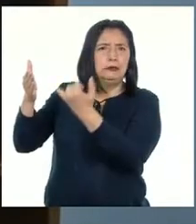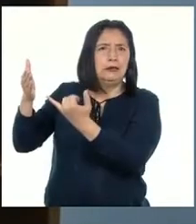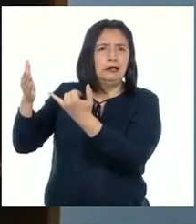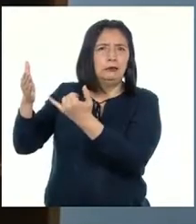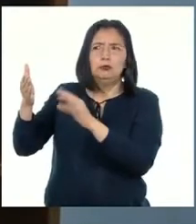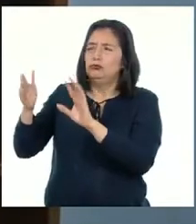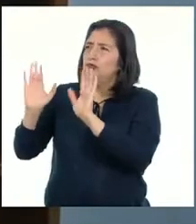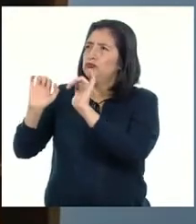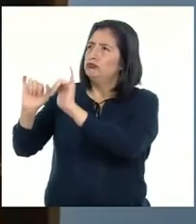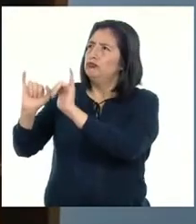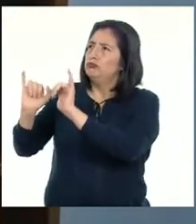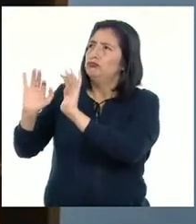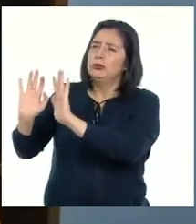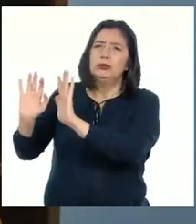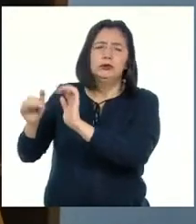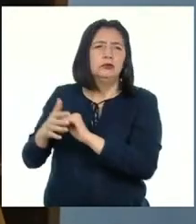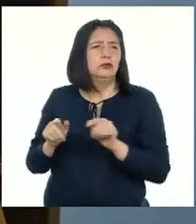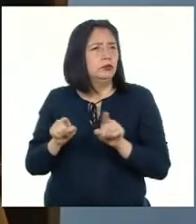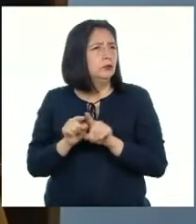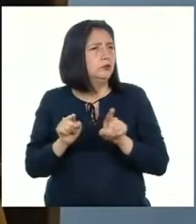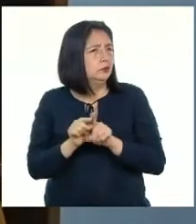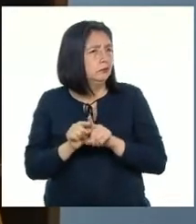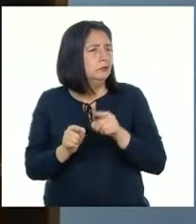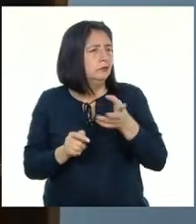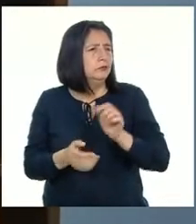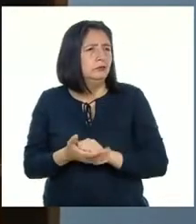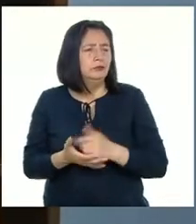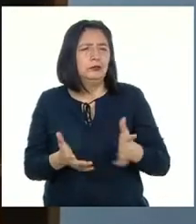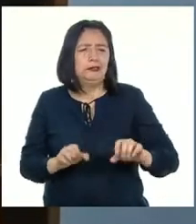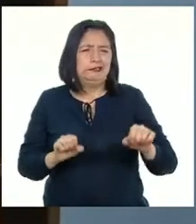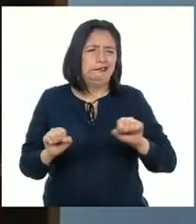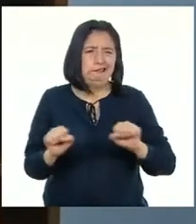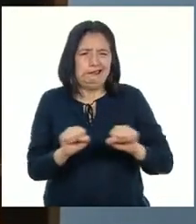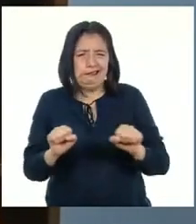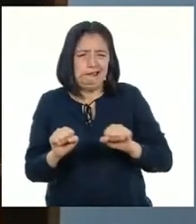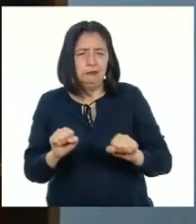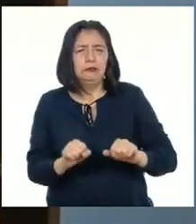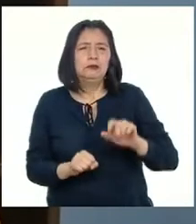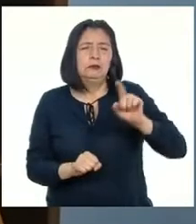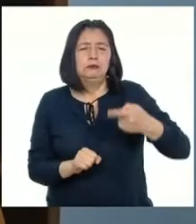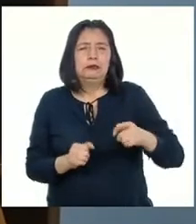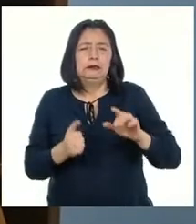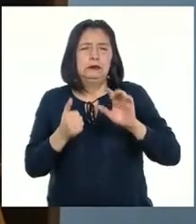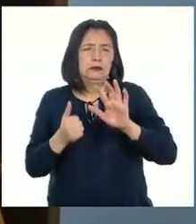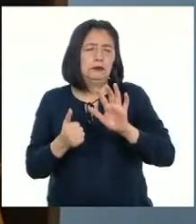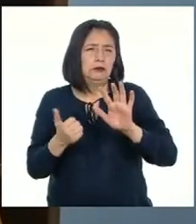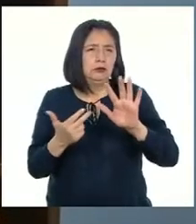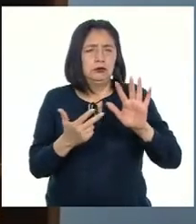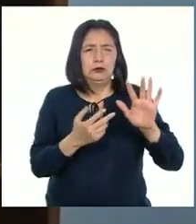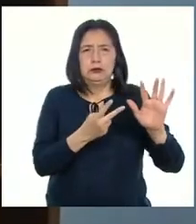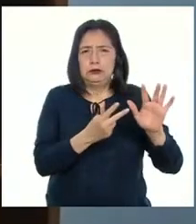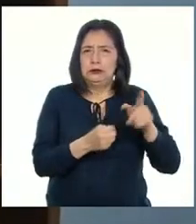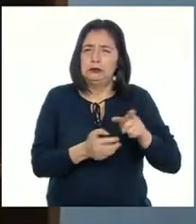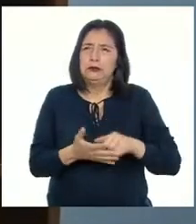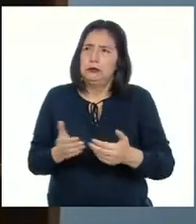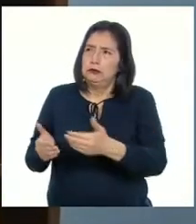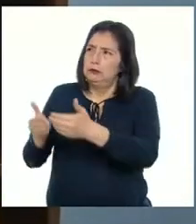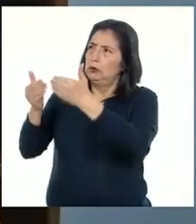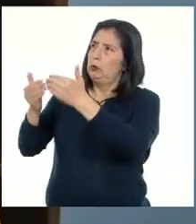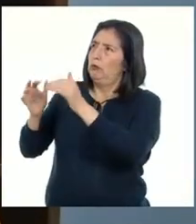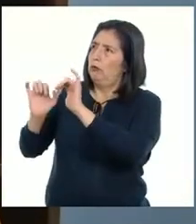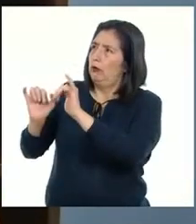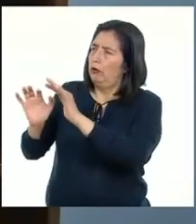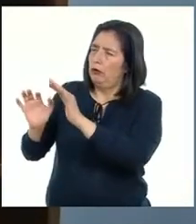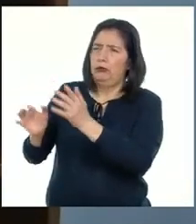intacto Lo mismo sucedió en el terremoto de 1687 Estos hechos